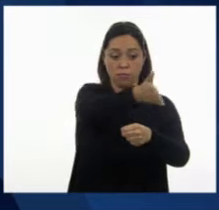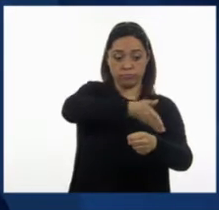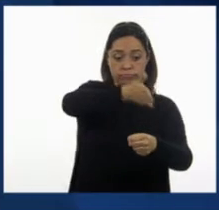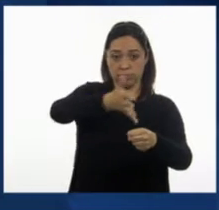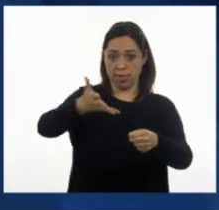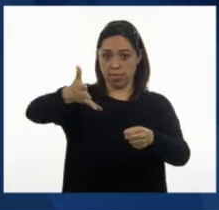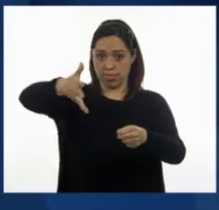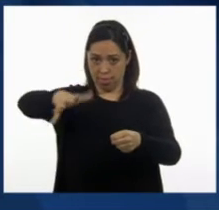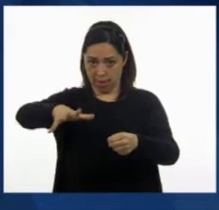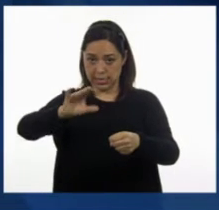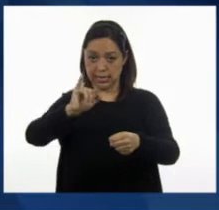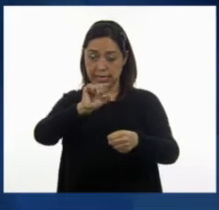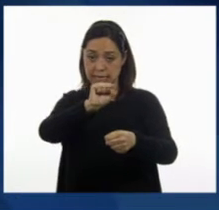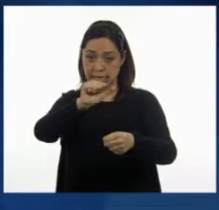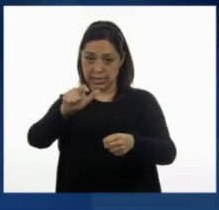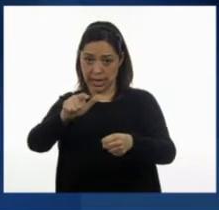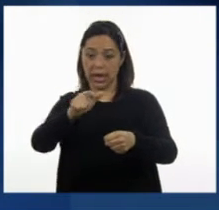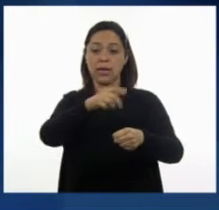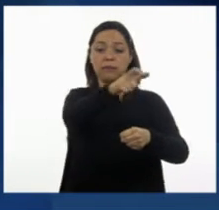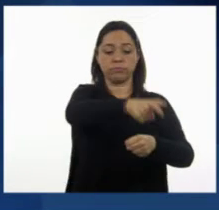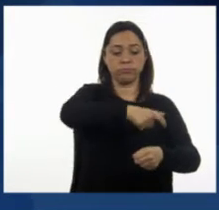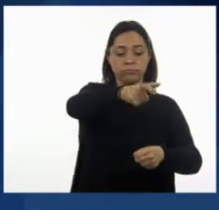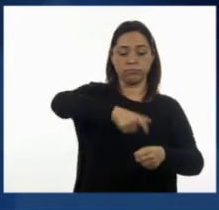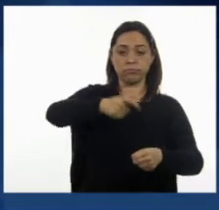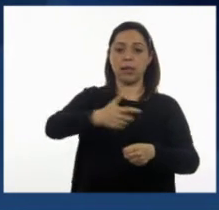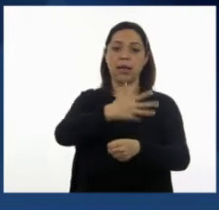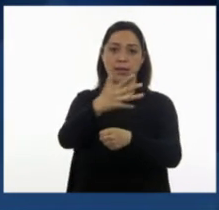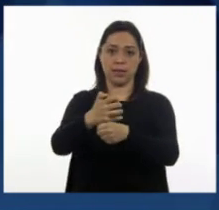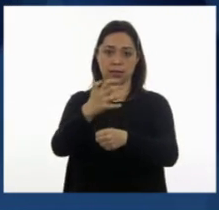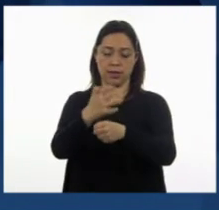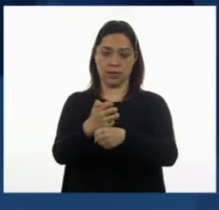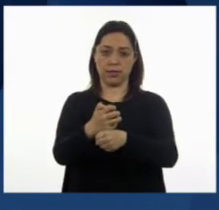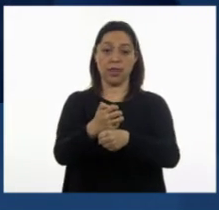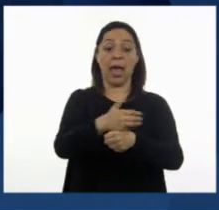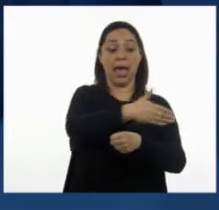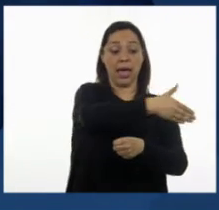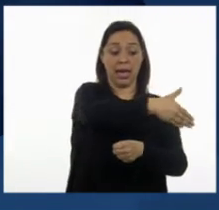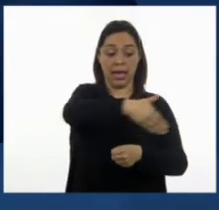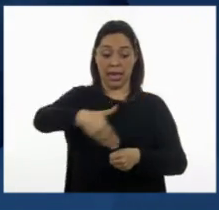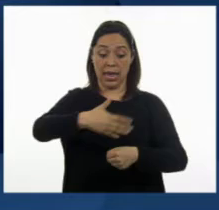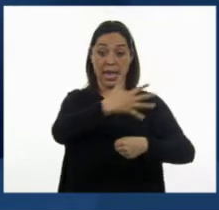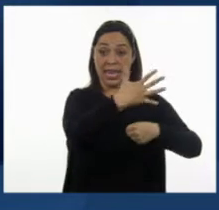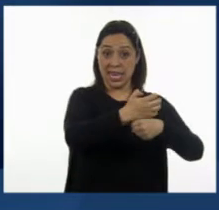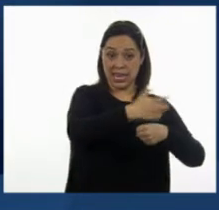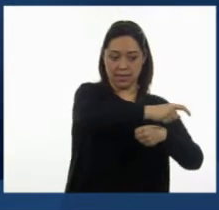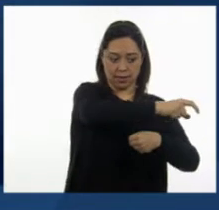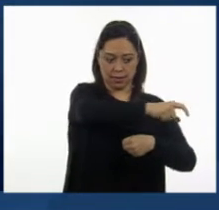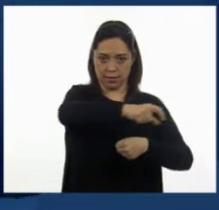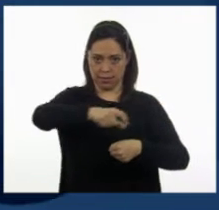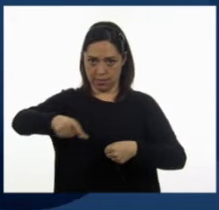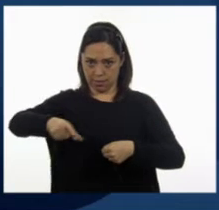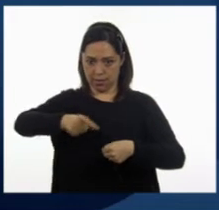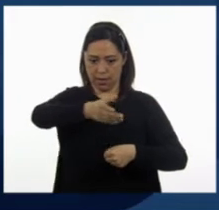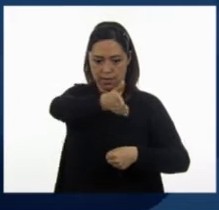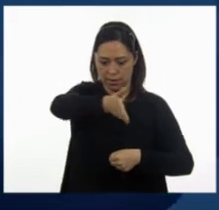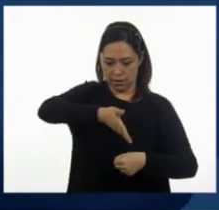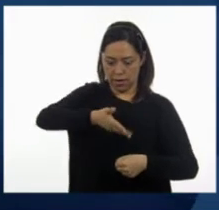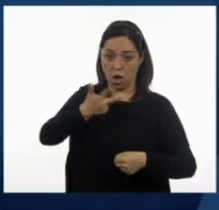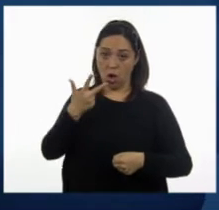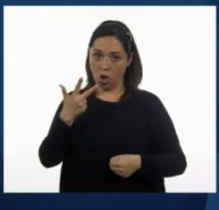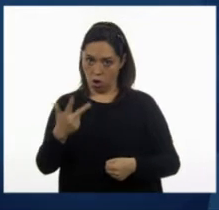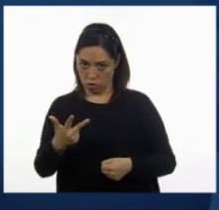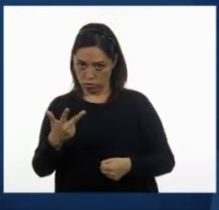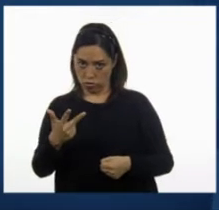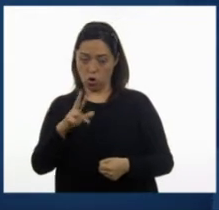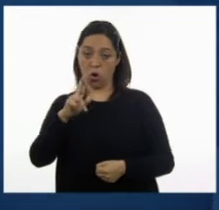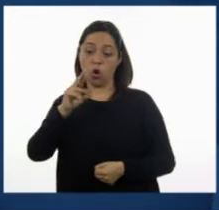quinta columna. El lugar de Luis está en la quinta fila octava columna. El lugar de Rocío está en